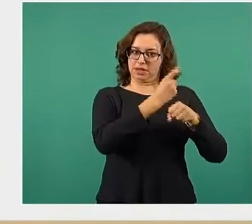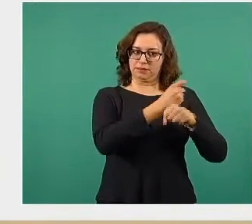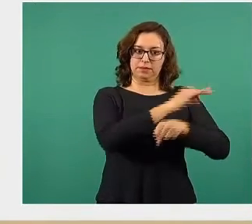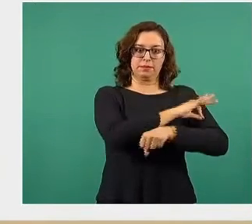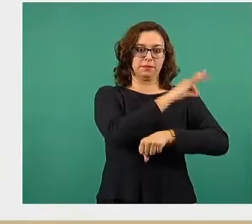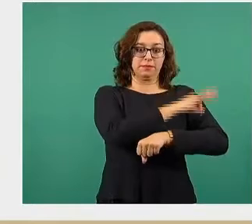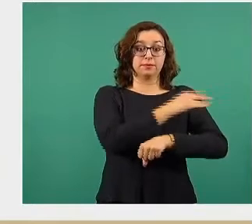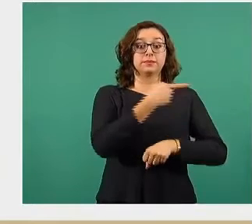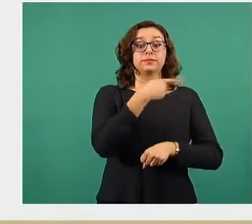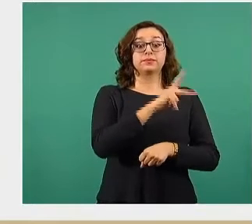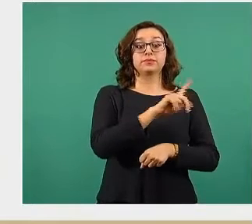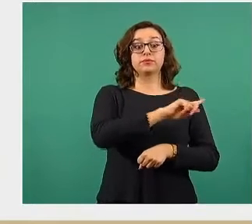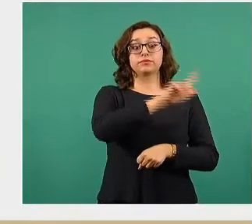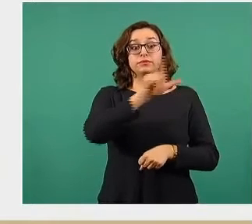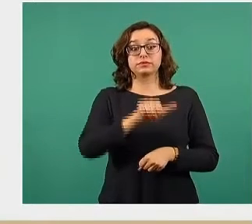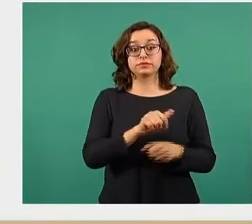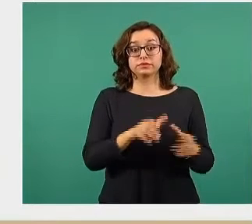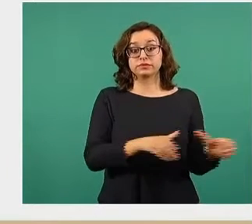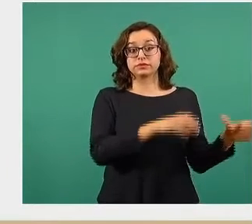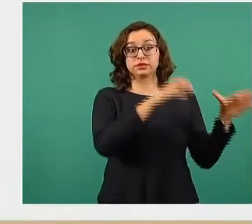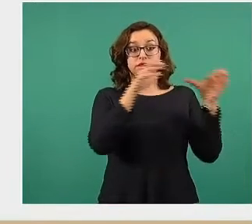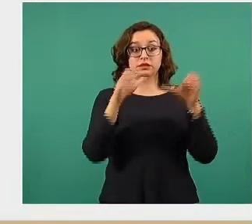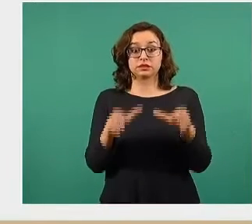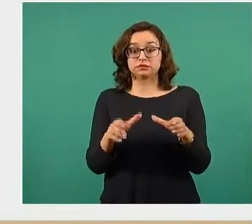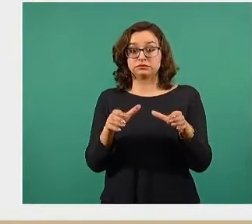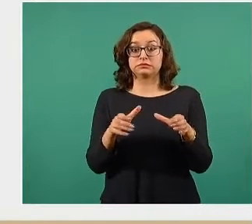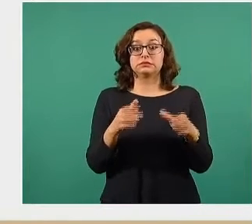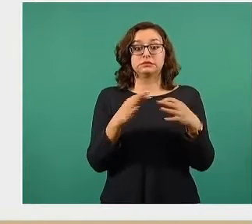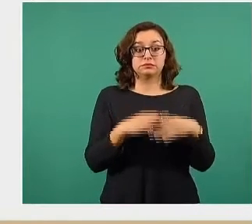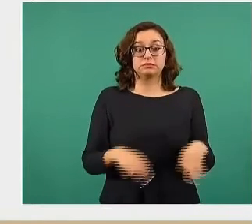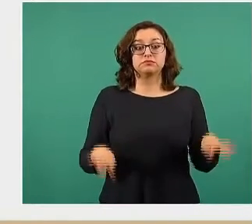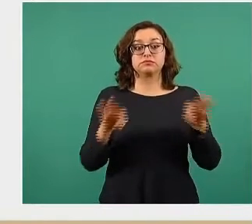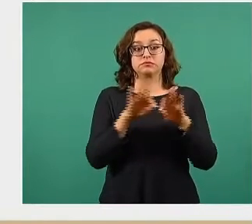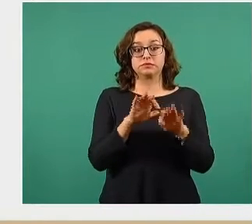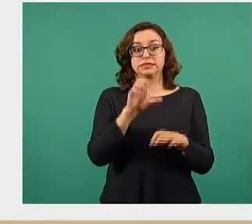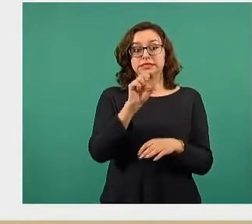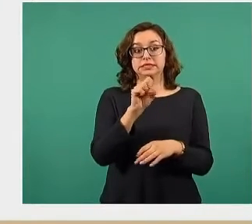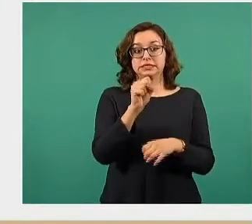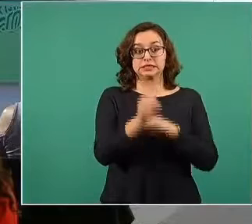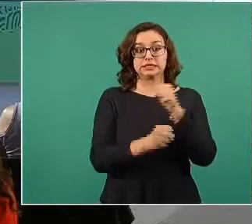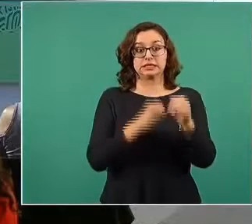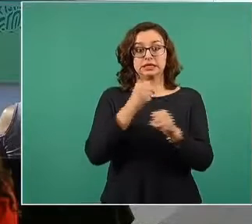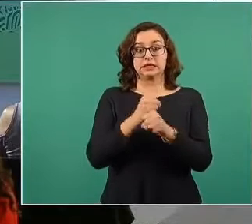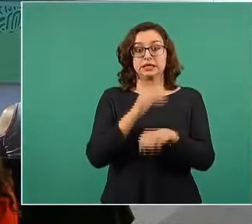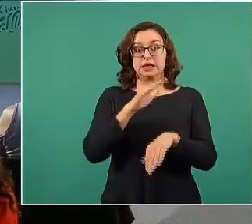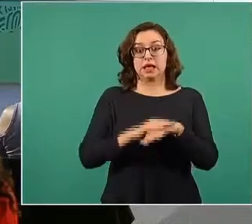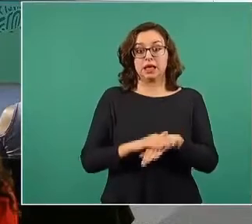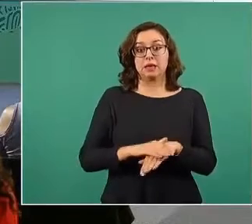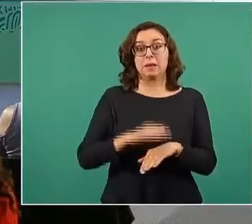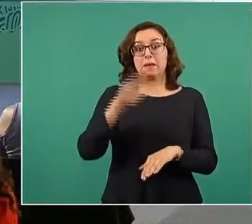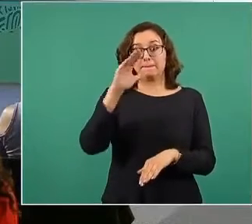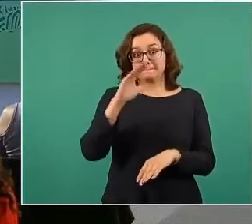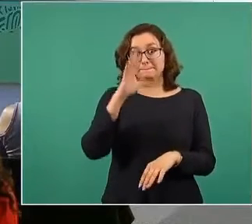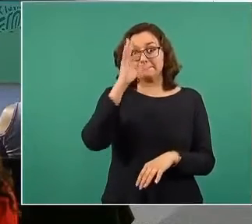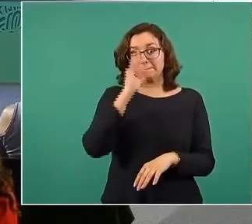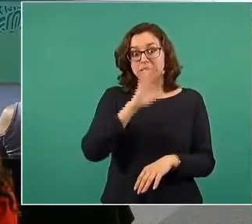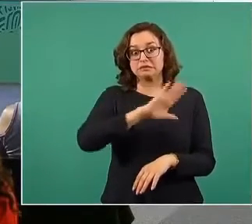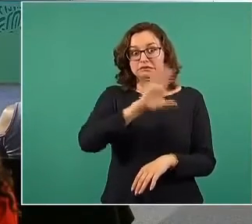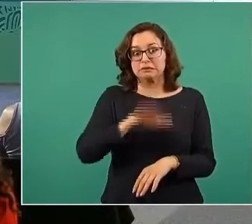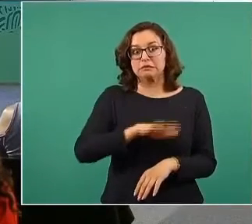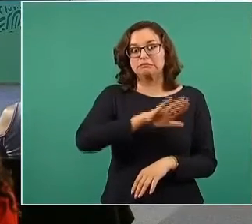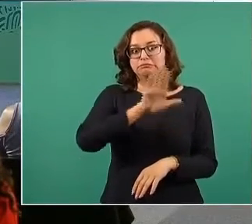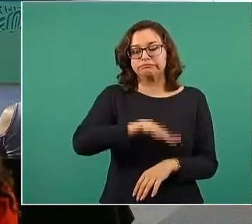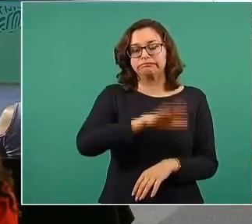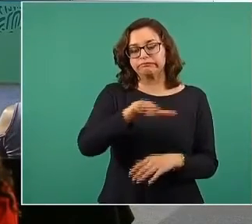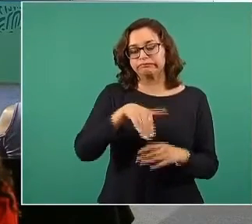vacunar a este 20% de la población para disminuir el 80% de las potenciales de funciones